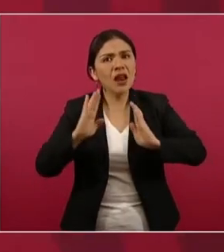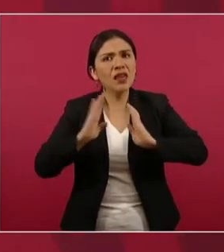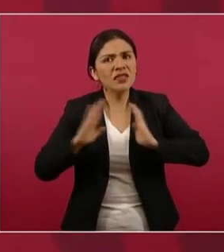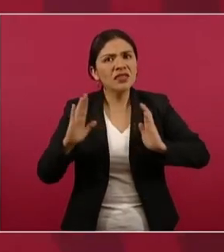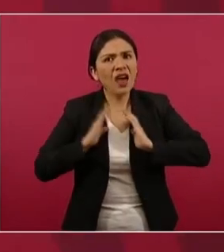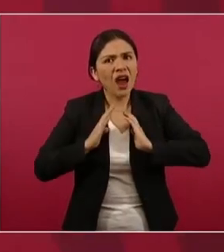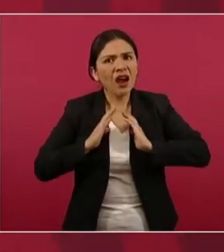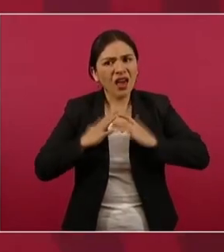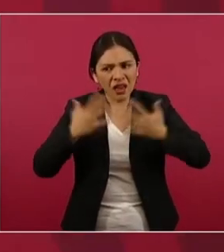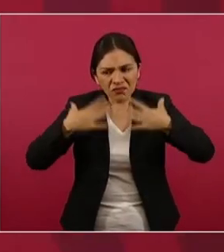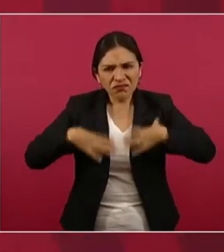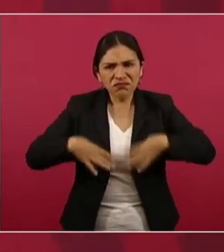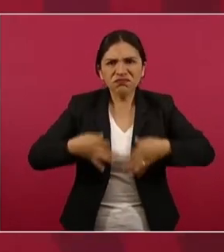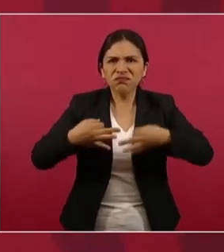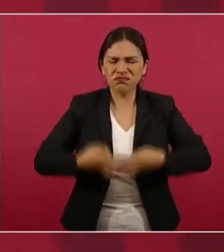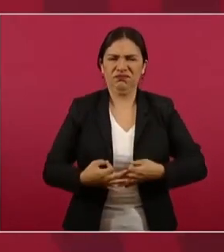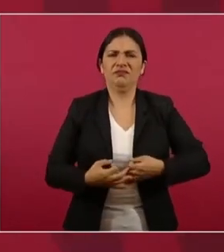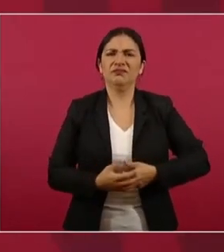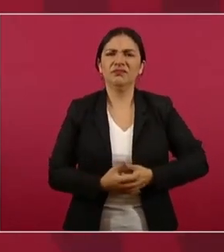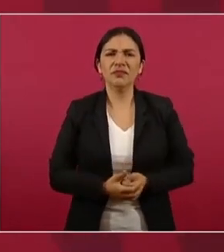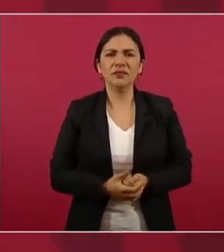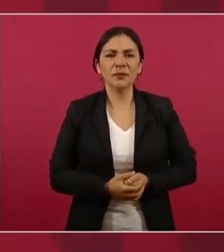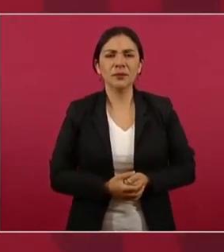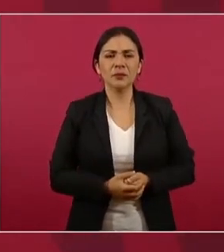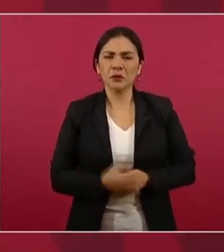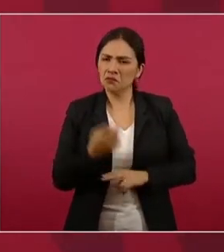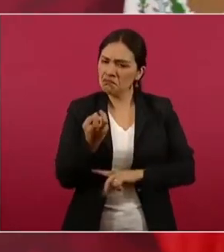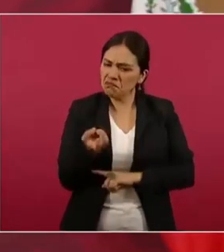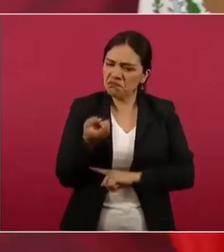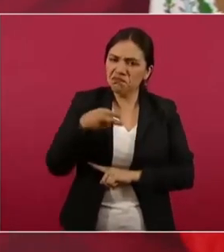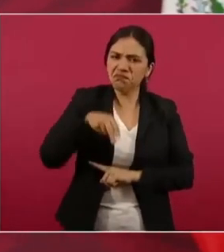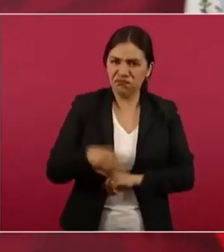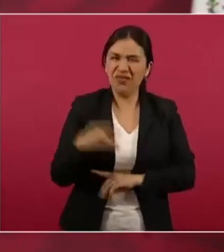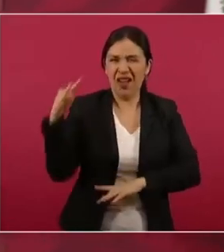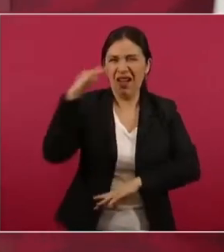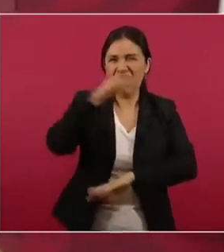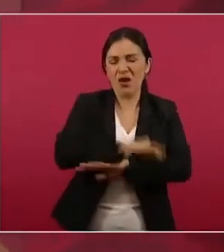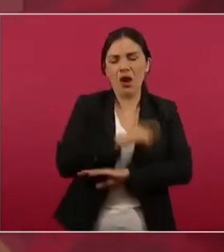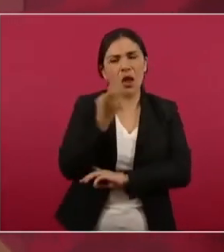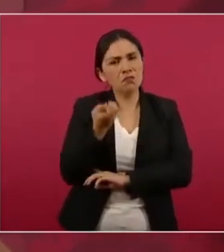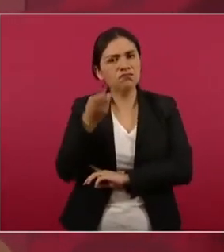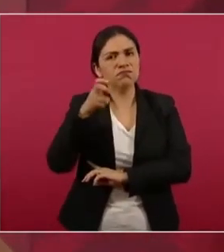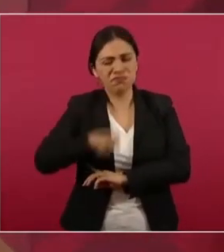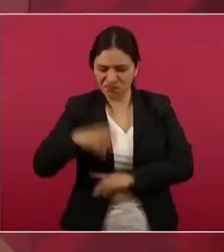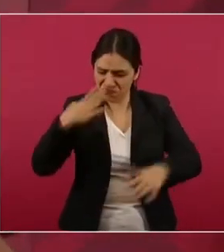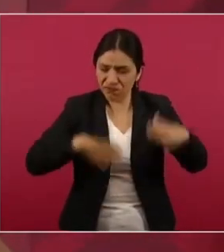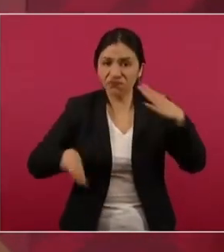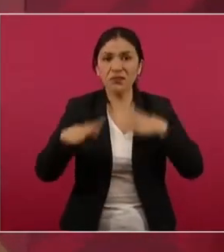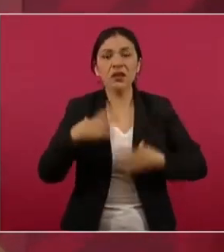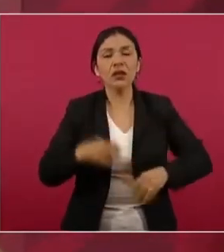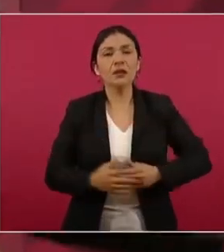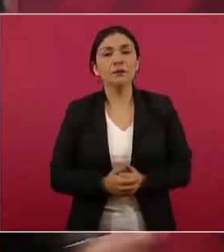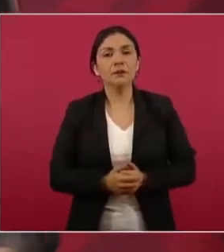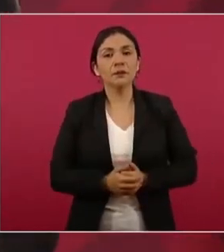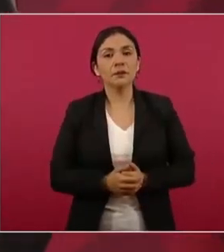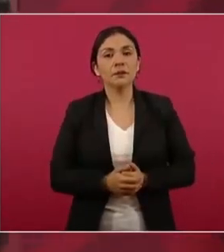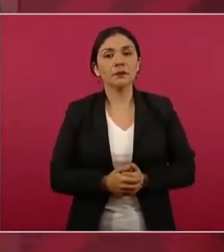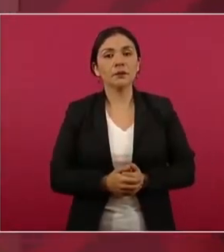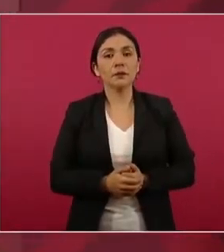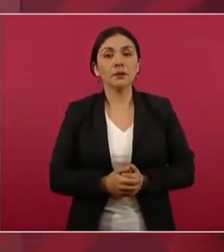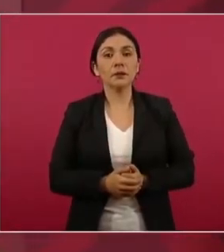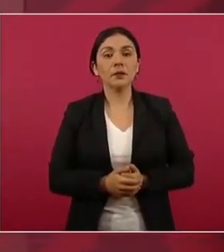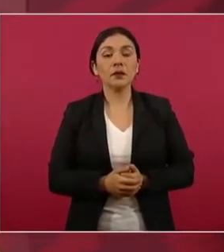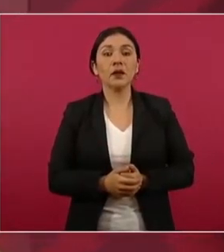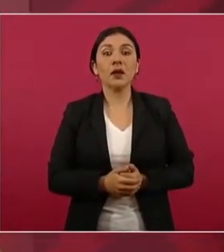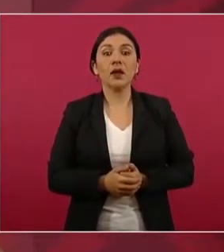baja del avión. Estaba a punto de decirle al